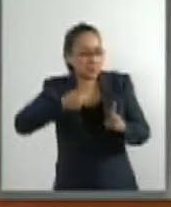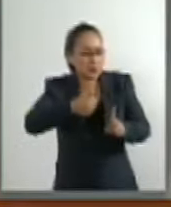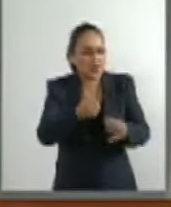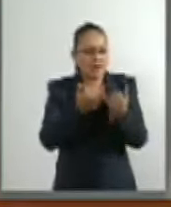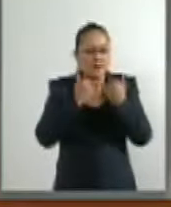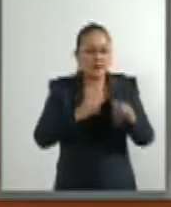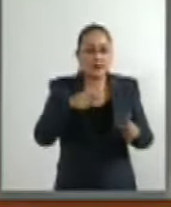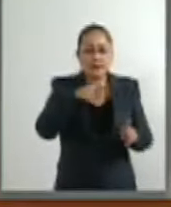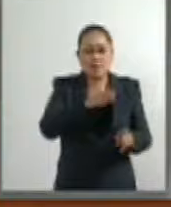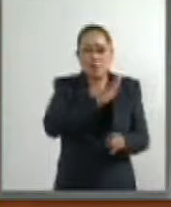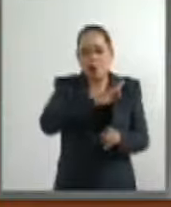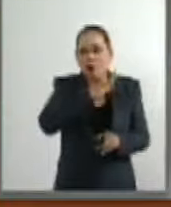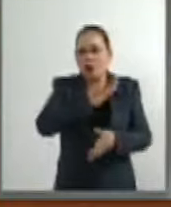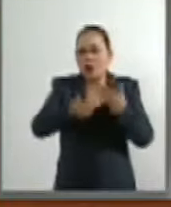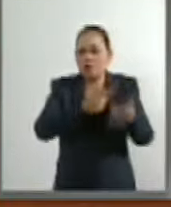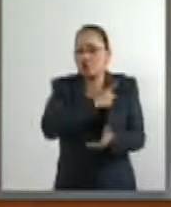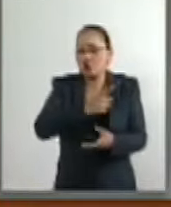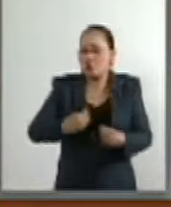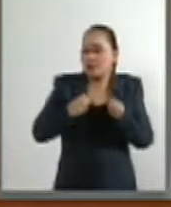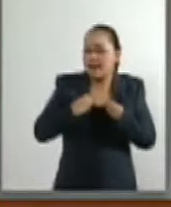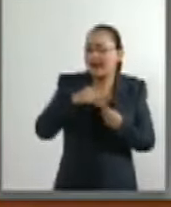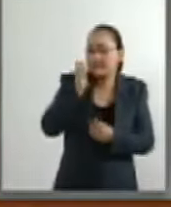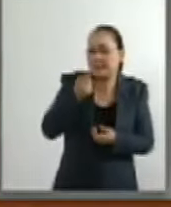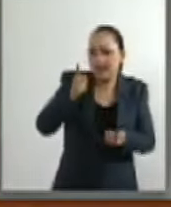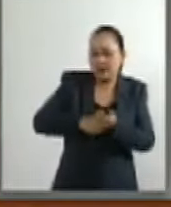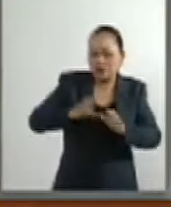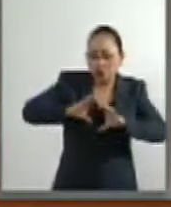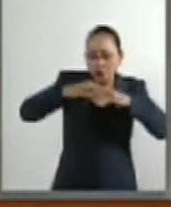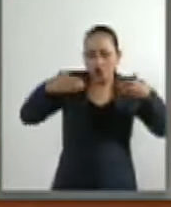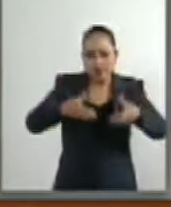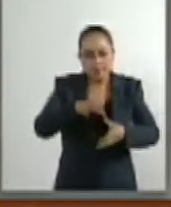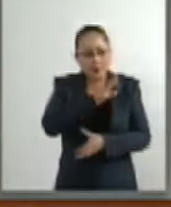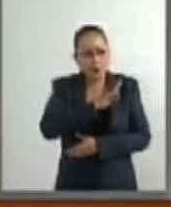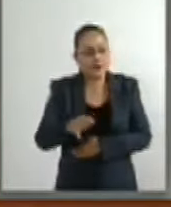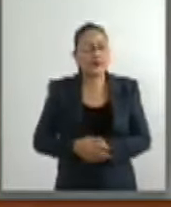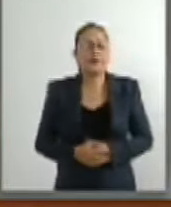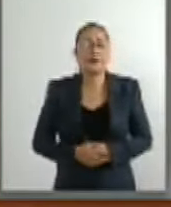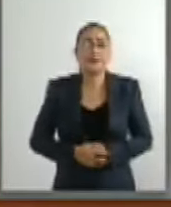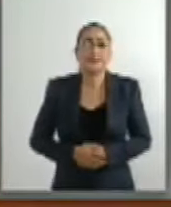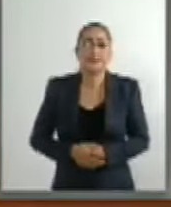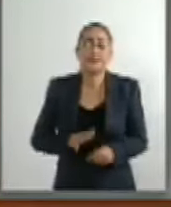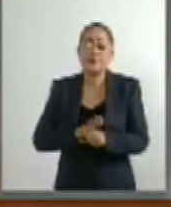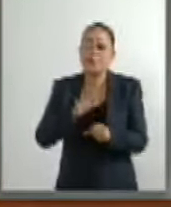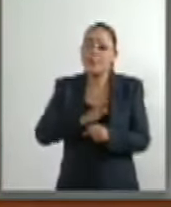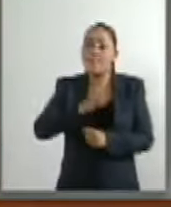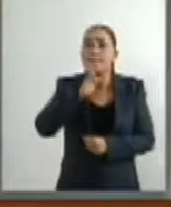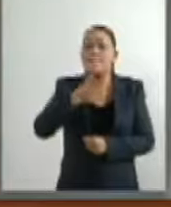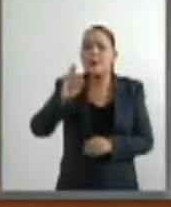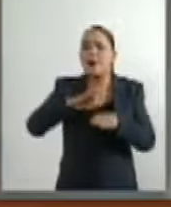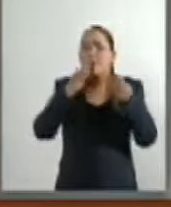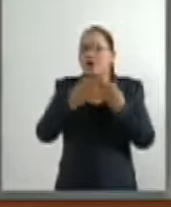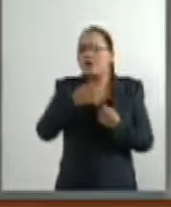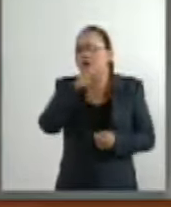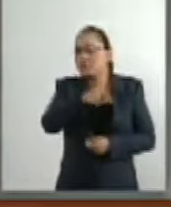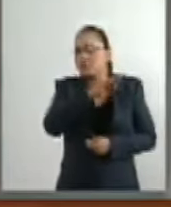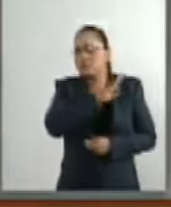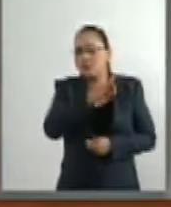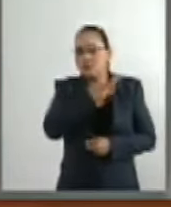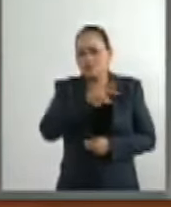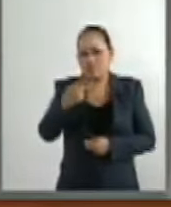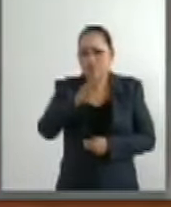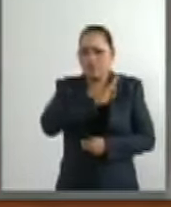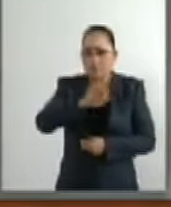como sea posible dentro de su comunidad, utilizando de la mejor forma posible sus